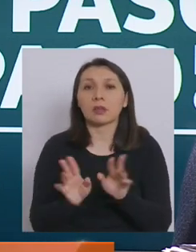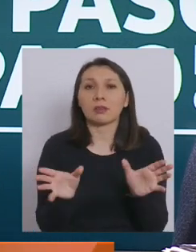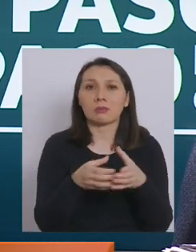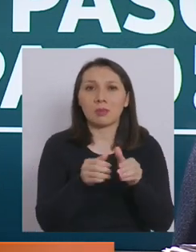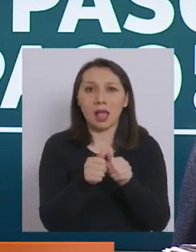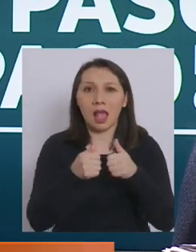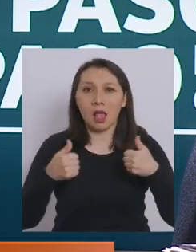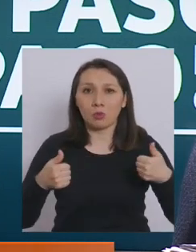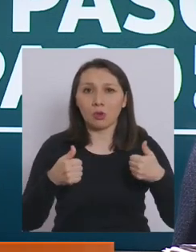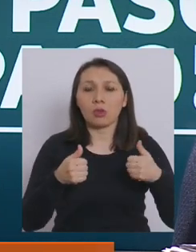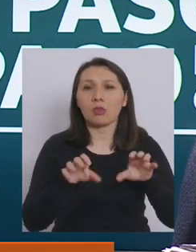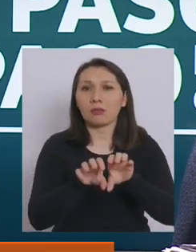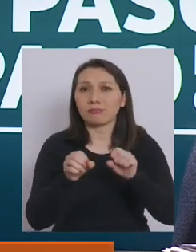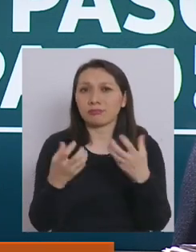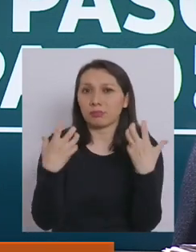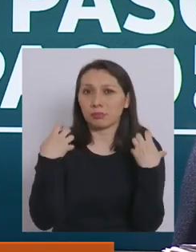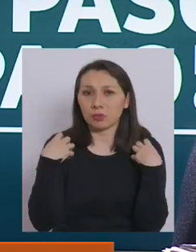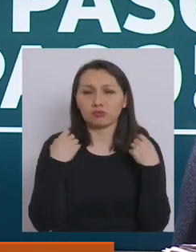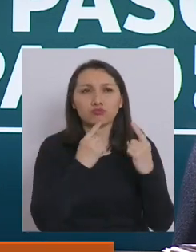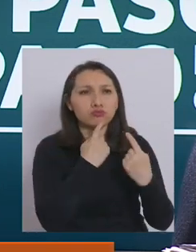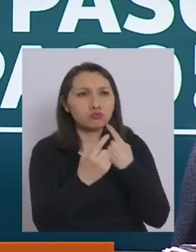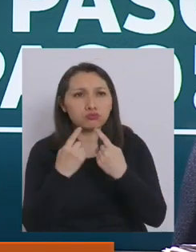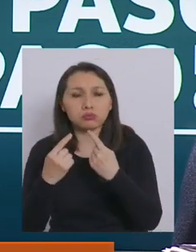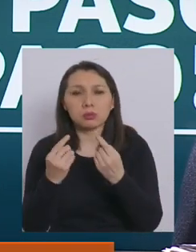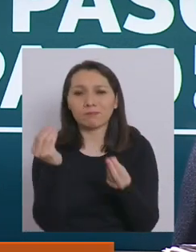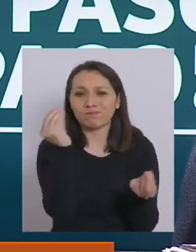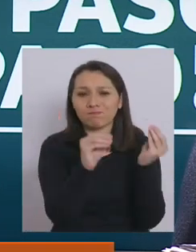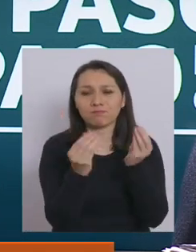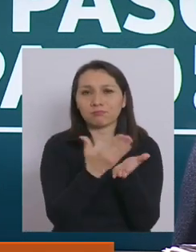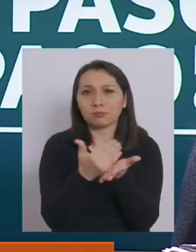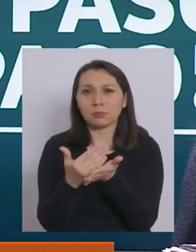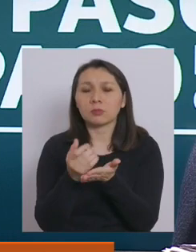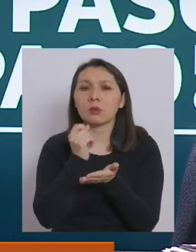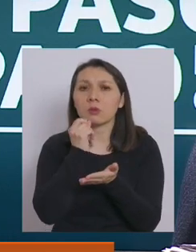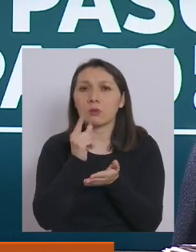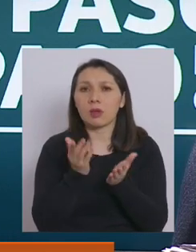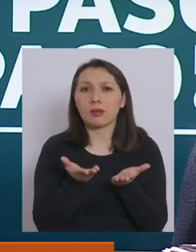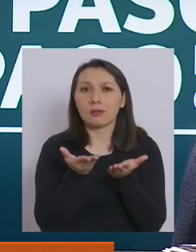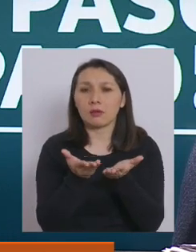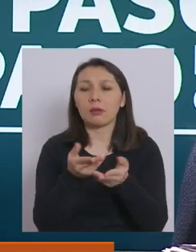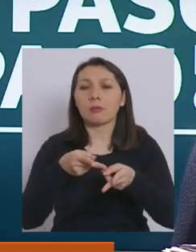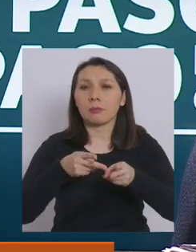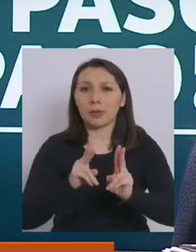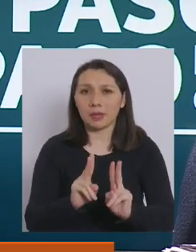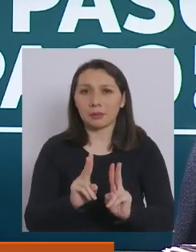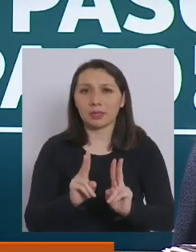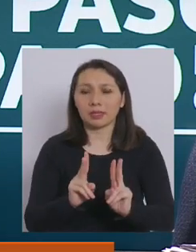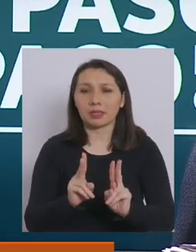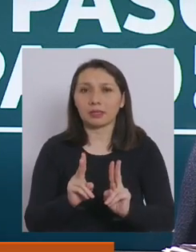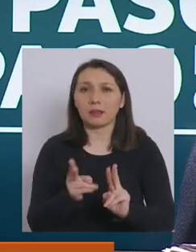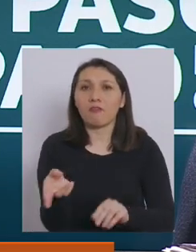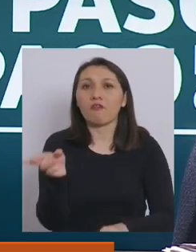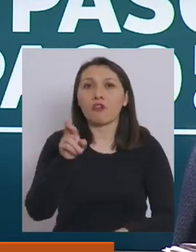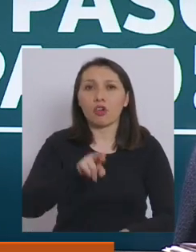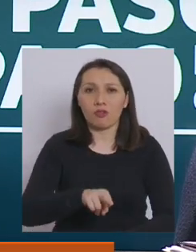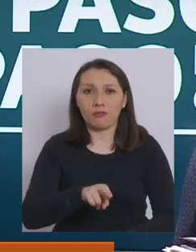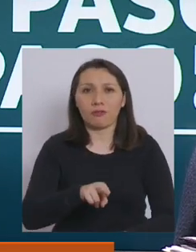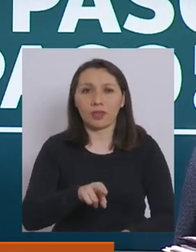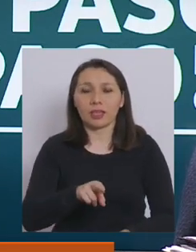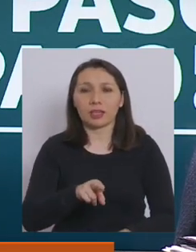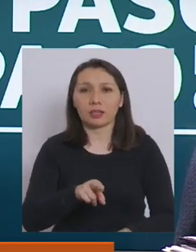autoridades correspondientes para diseñar las estrategias que nos permitan retornar